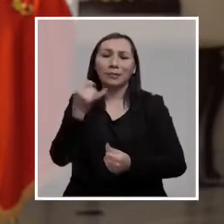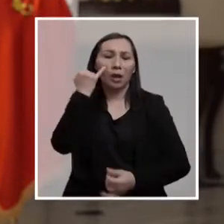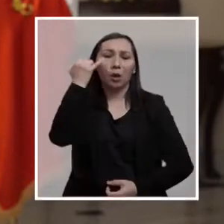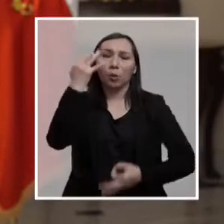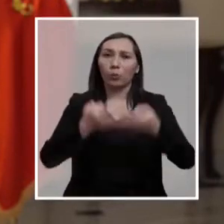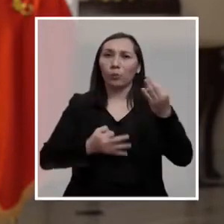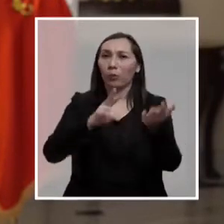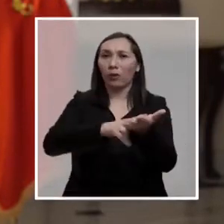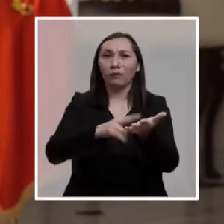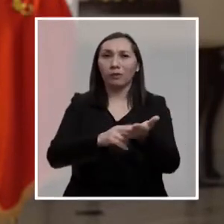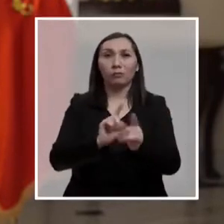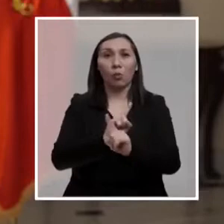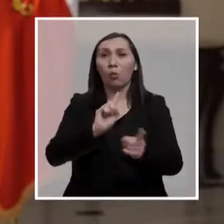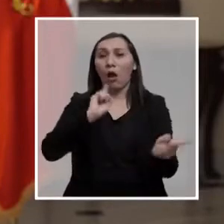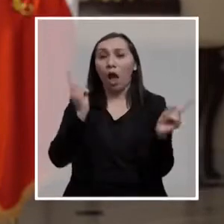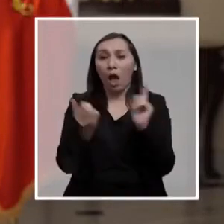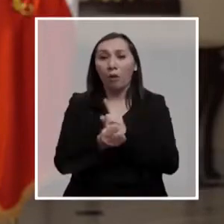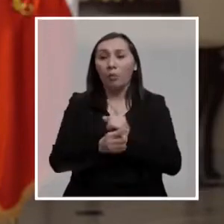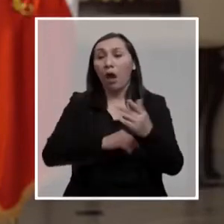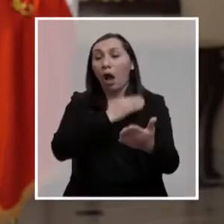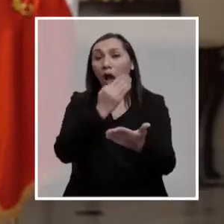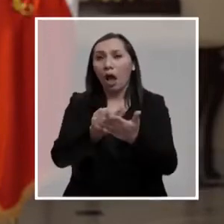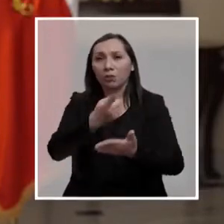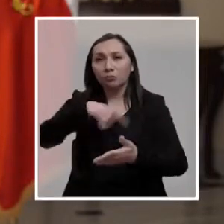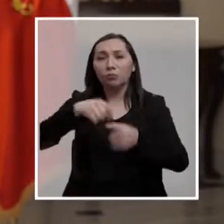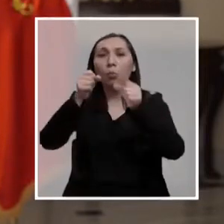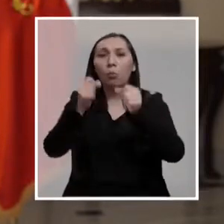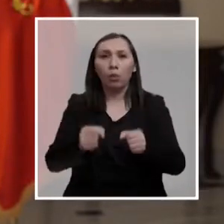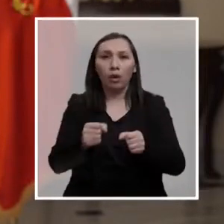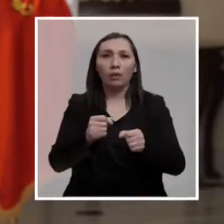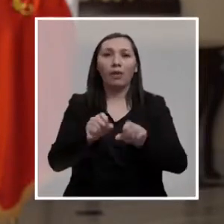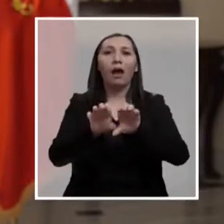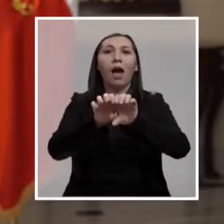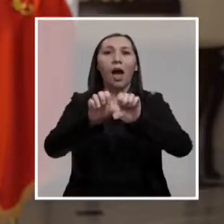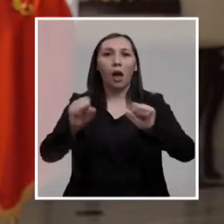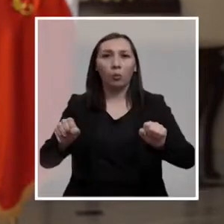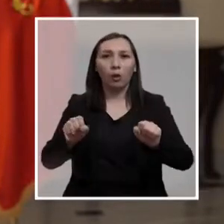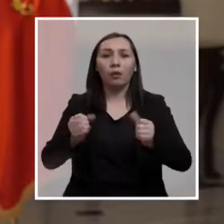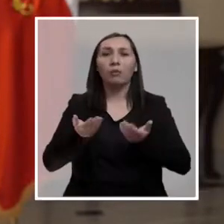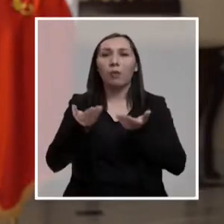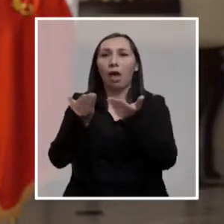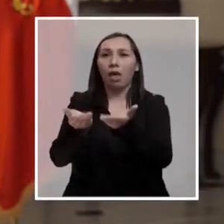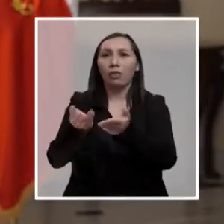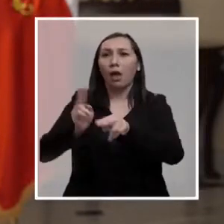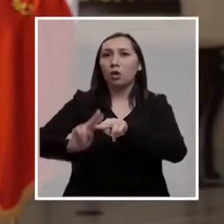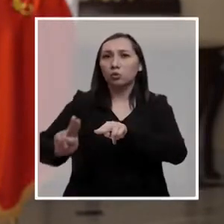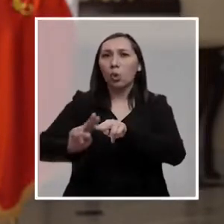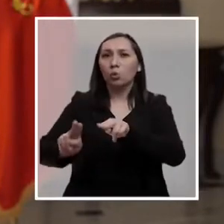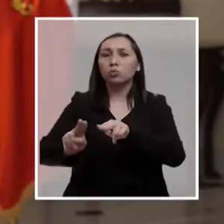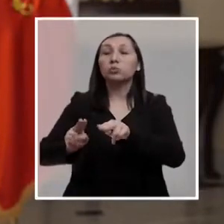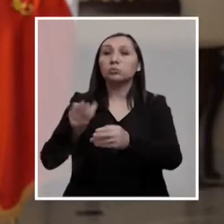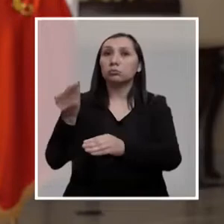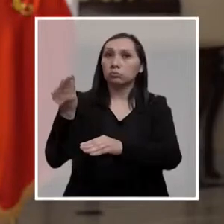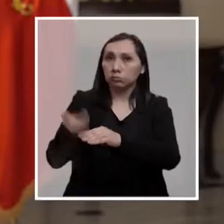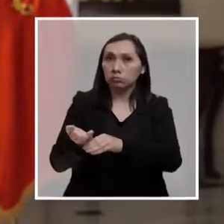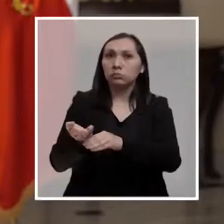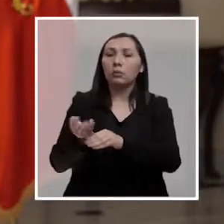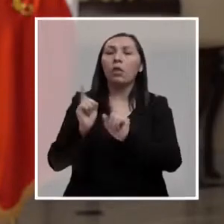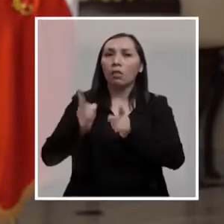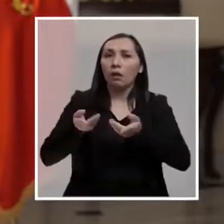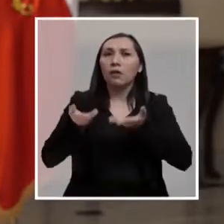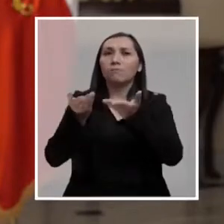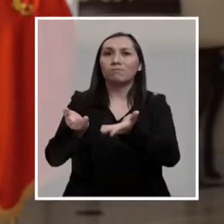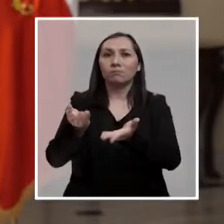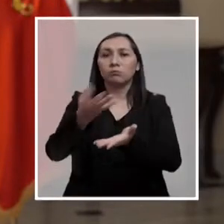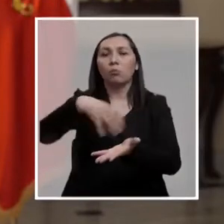realidad no va a cambiar hasta que seamos capaces de ponernos de acuerdo para entregar las soluciones que exige y merece el